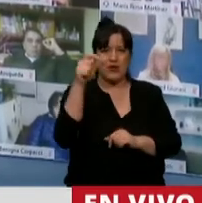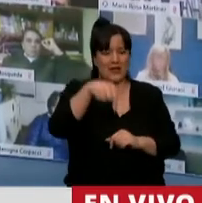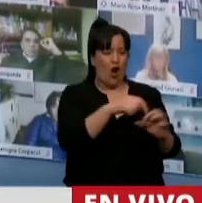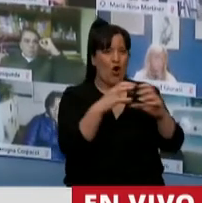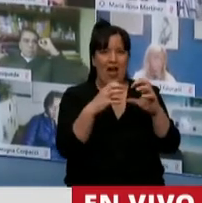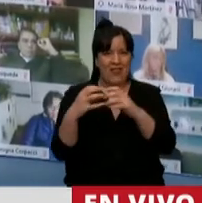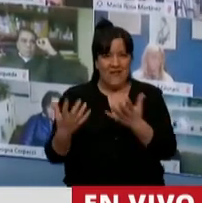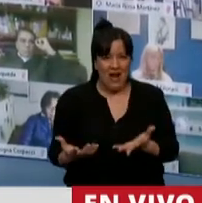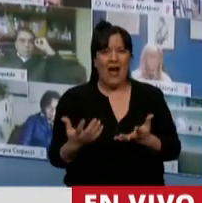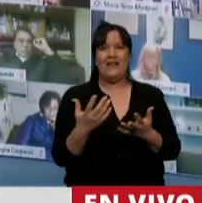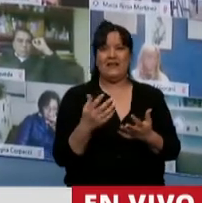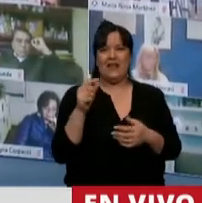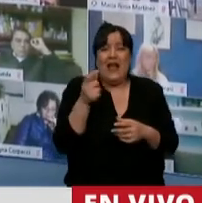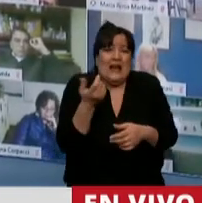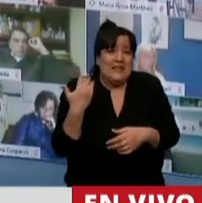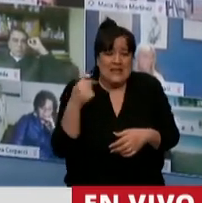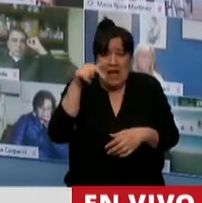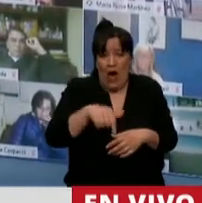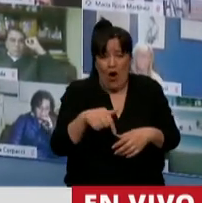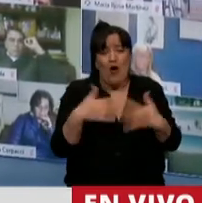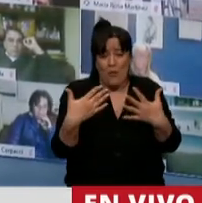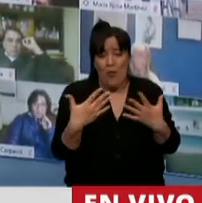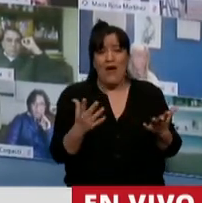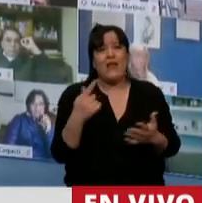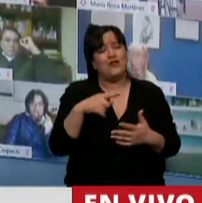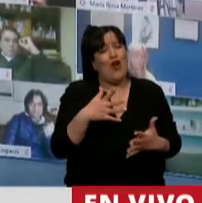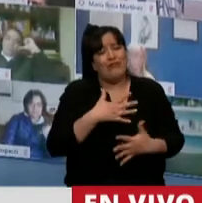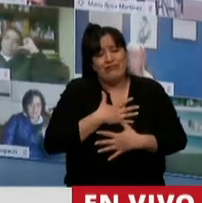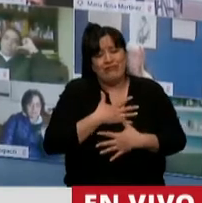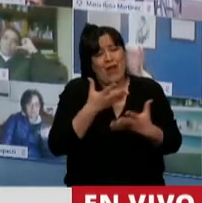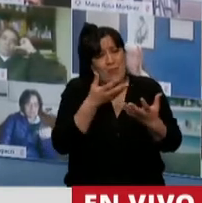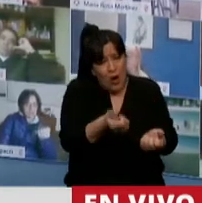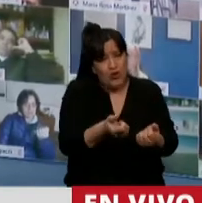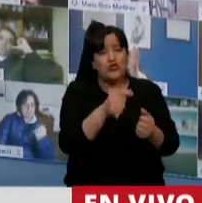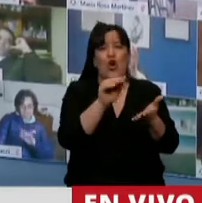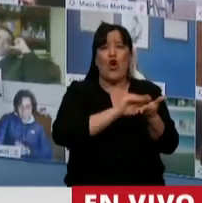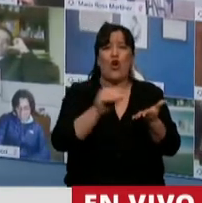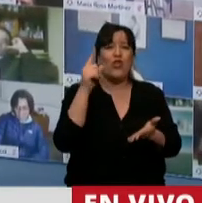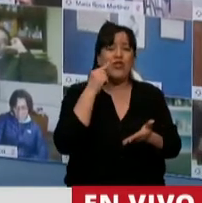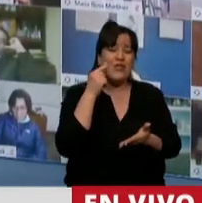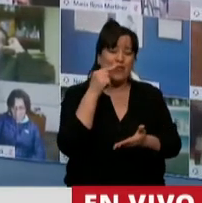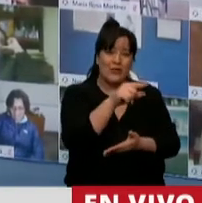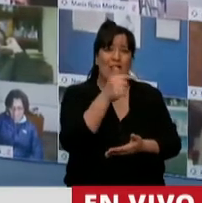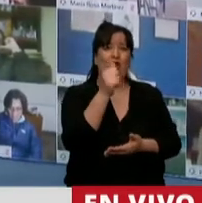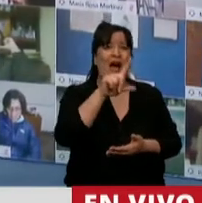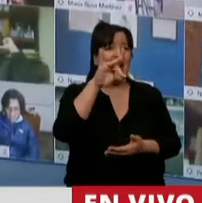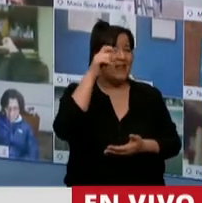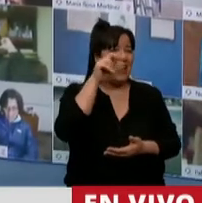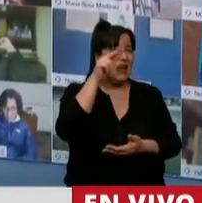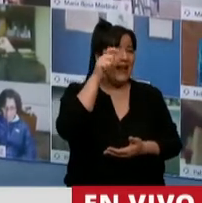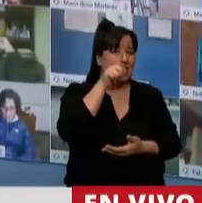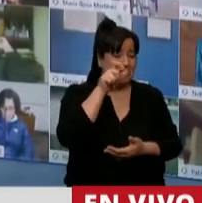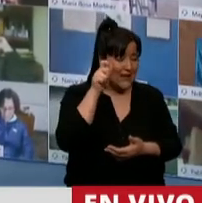tratando, pudiendo tratar recién ahora. Entonces, yo quiero enviarle mi solidaridad al diputado, al Alderete, a las diputadas,